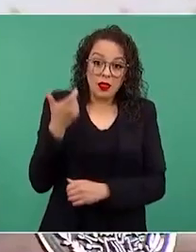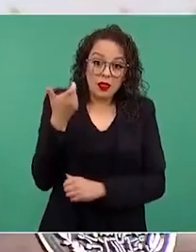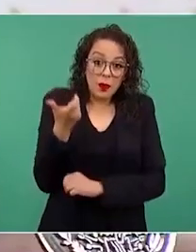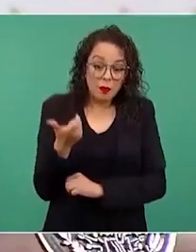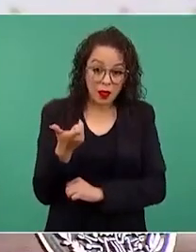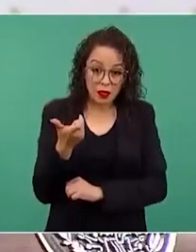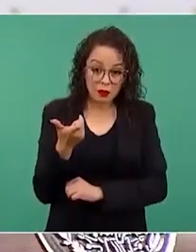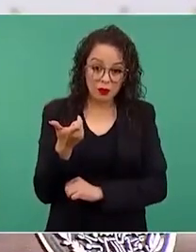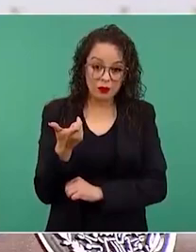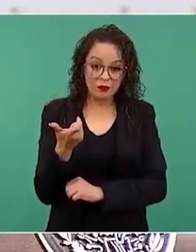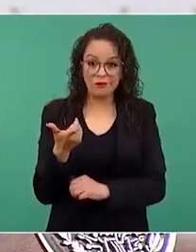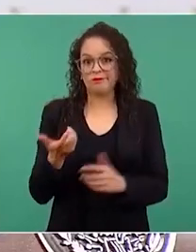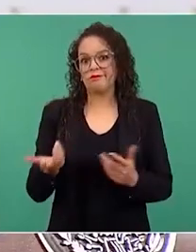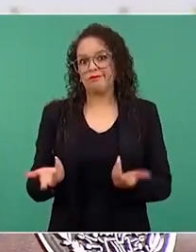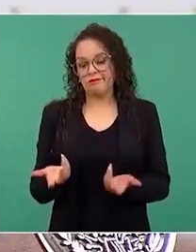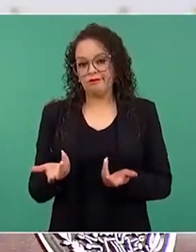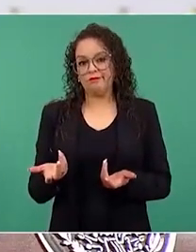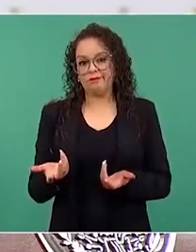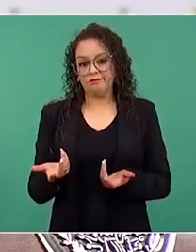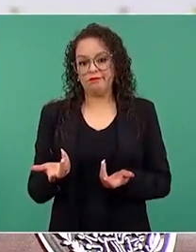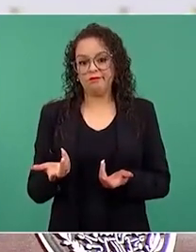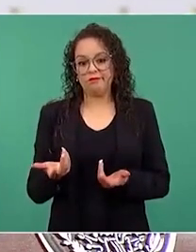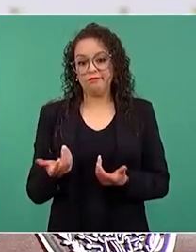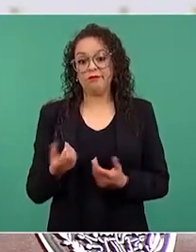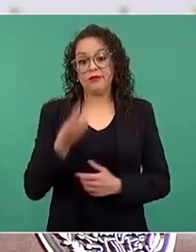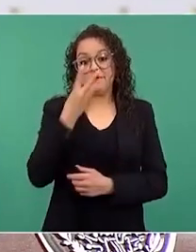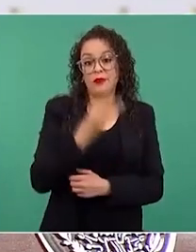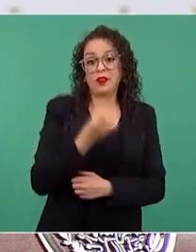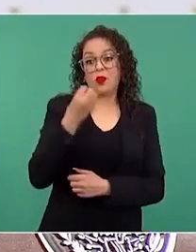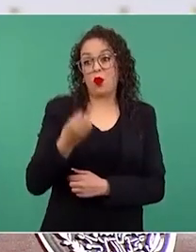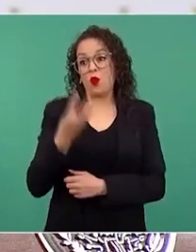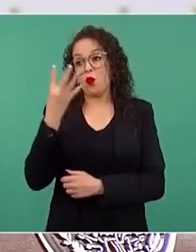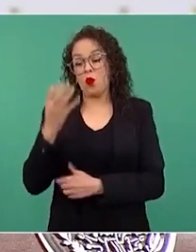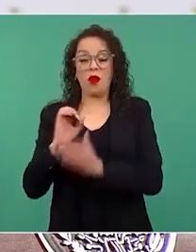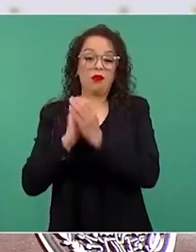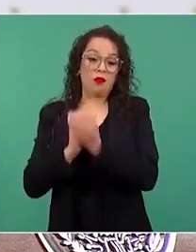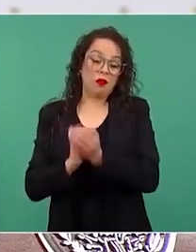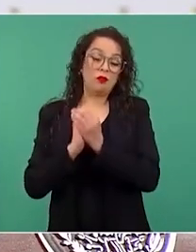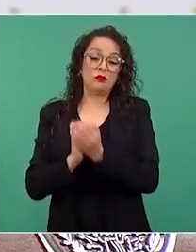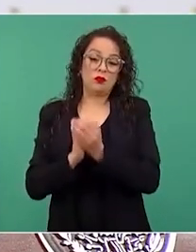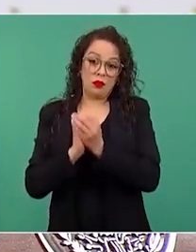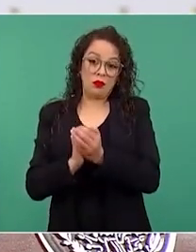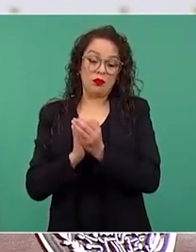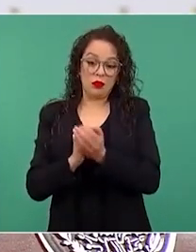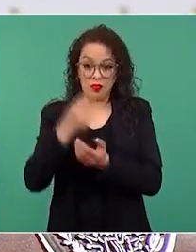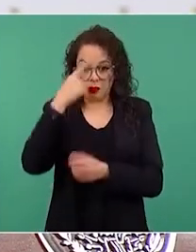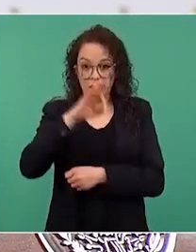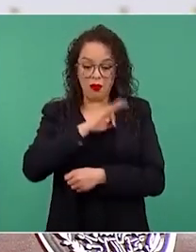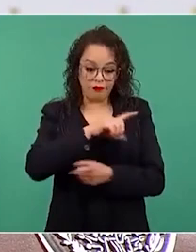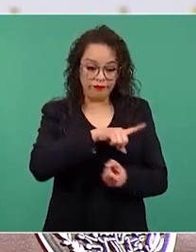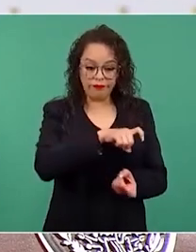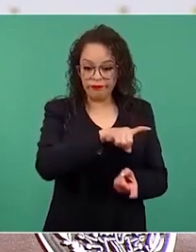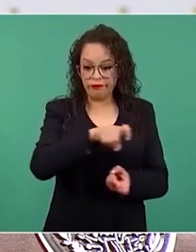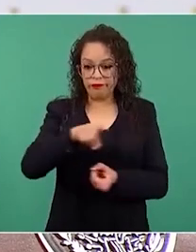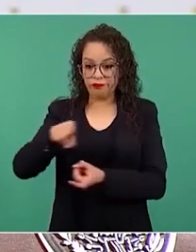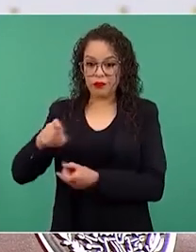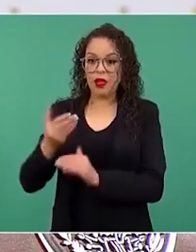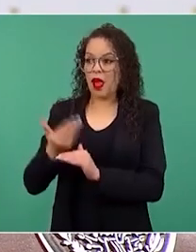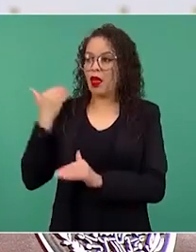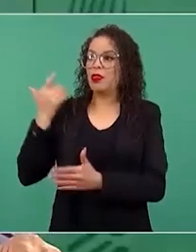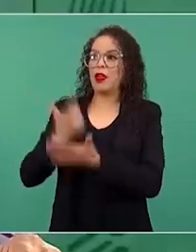tendría que ser como tres o cuatro sorteos para sacar lo que se pagó